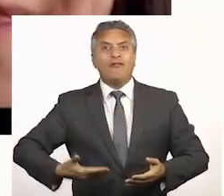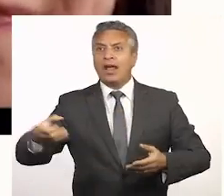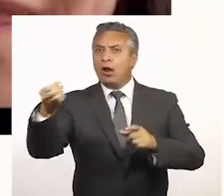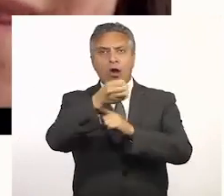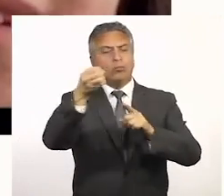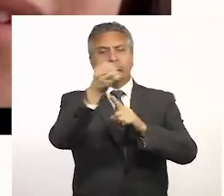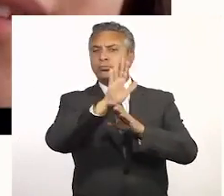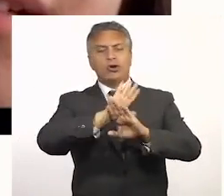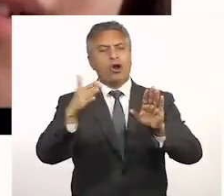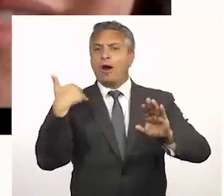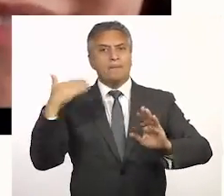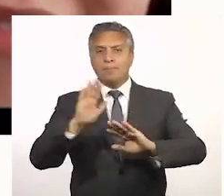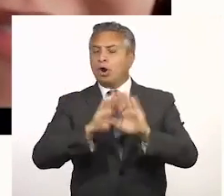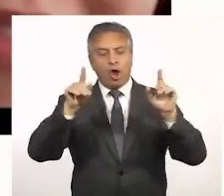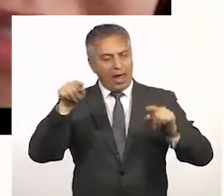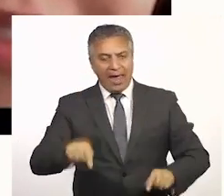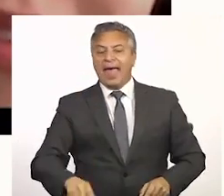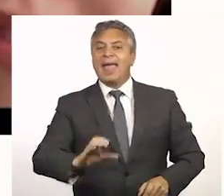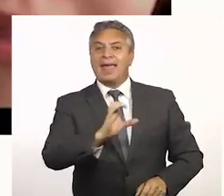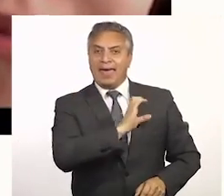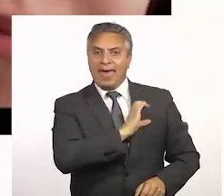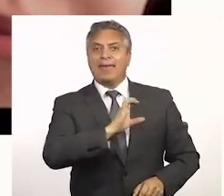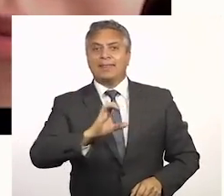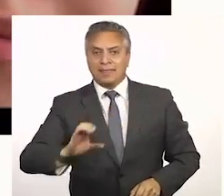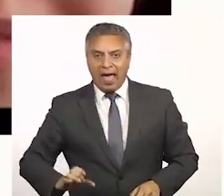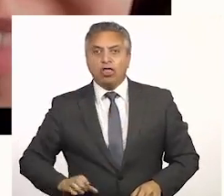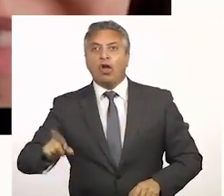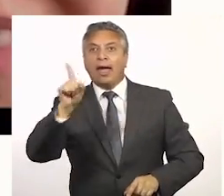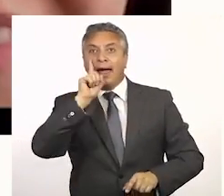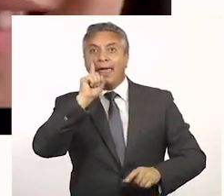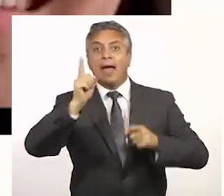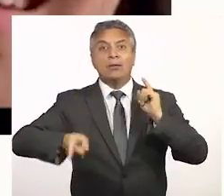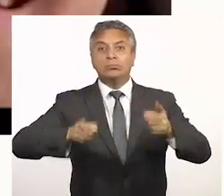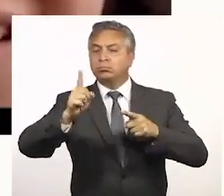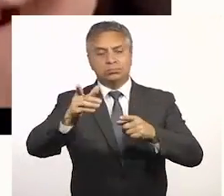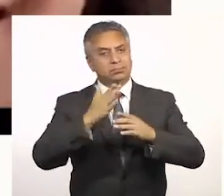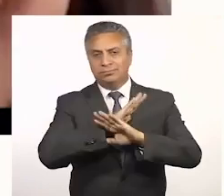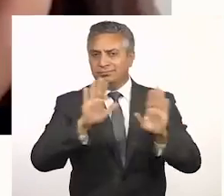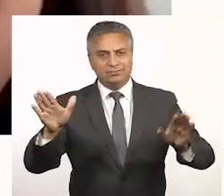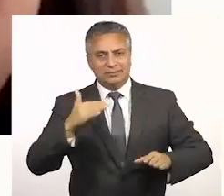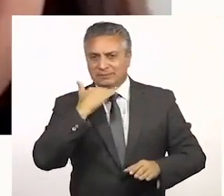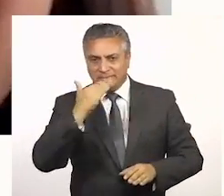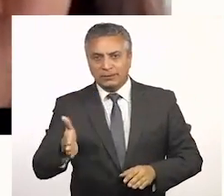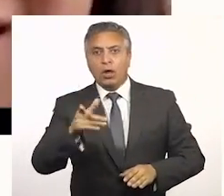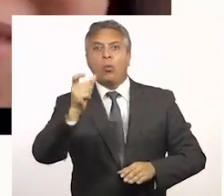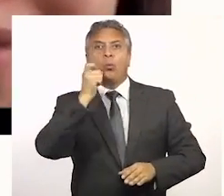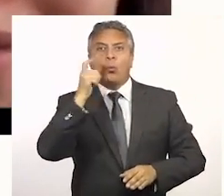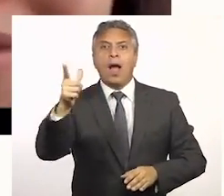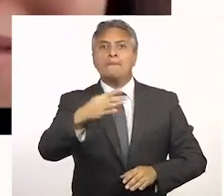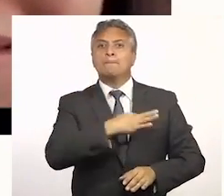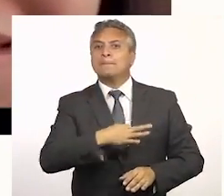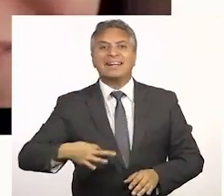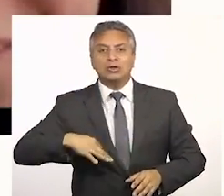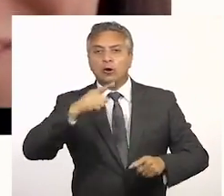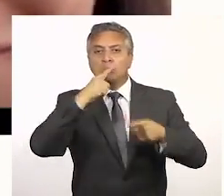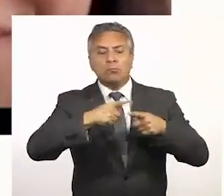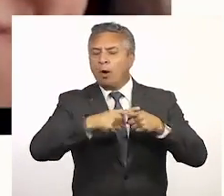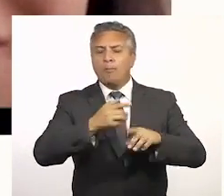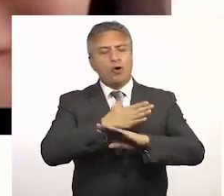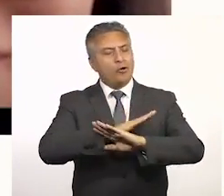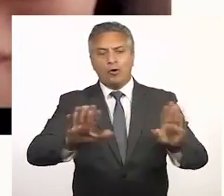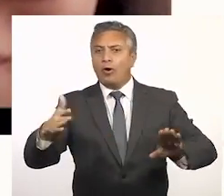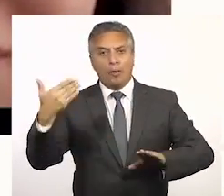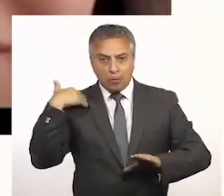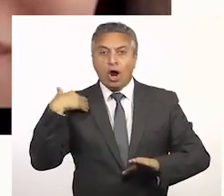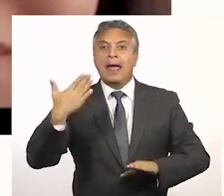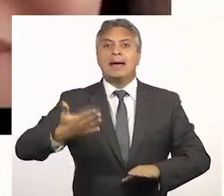independiente de quién sea el gobierno de turno, entienda que esta es una visión de Estado. Da lo mismo quienes estén gobernando, da lo mismo que ministro